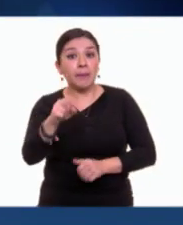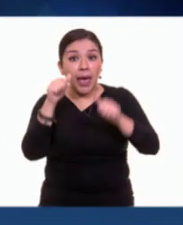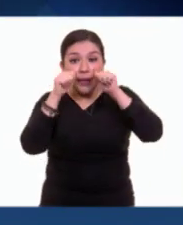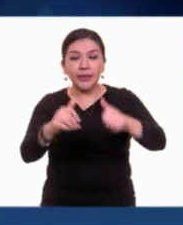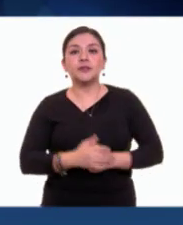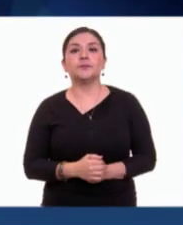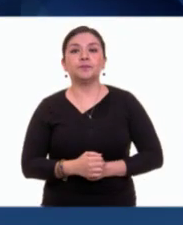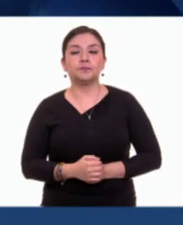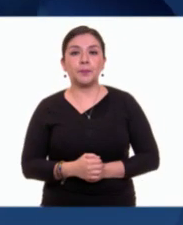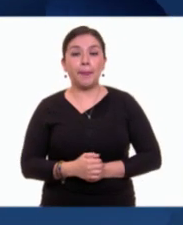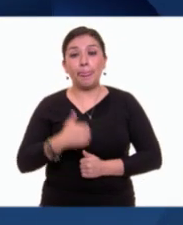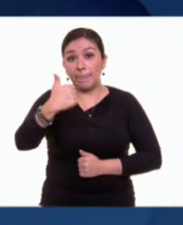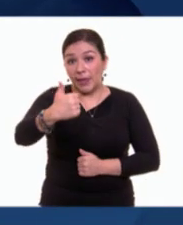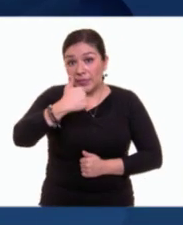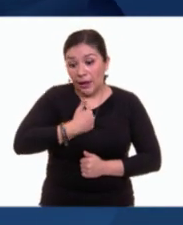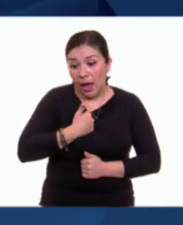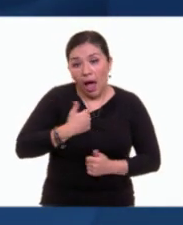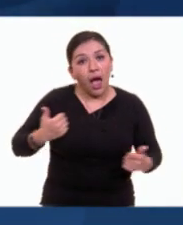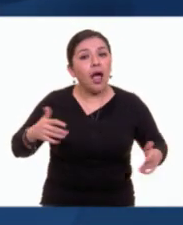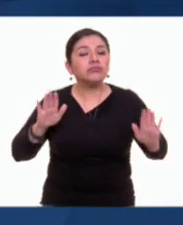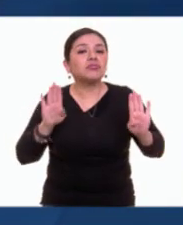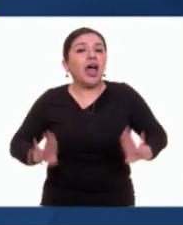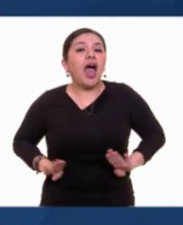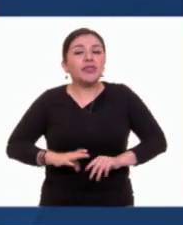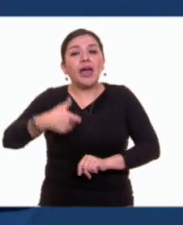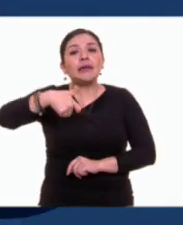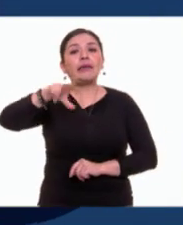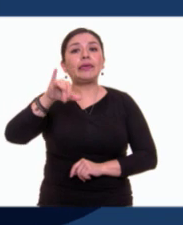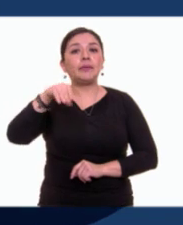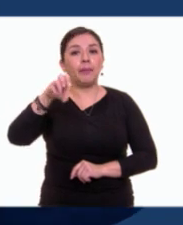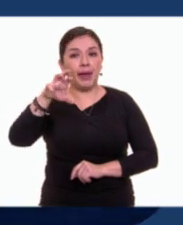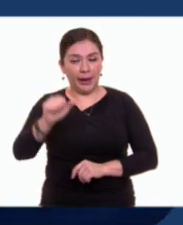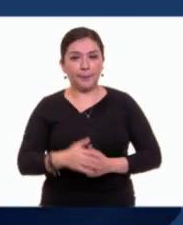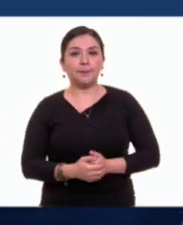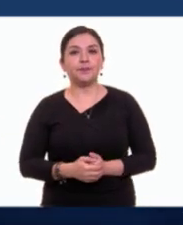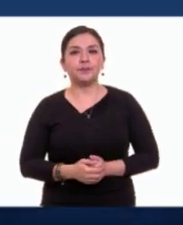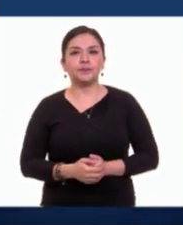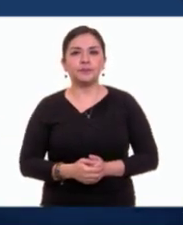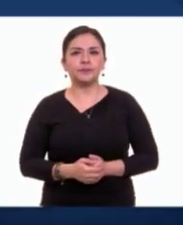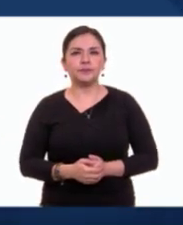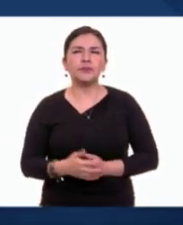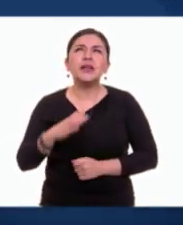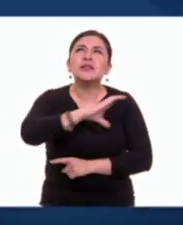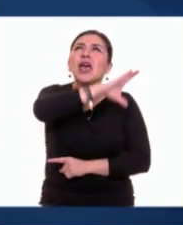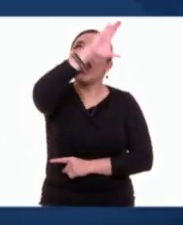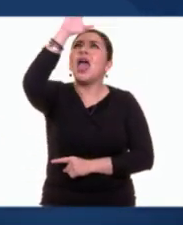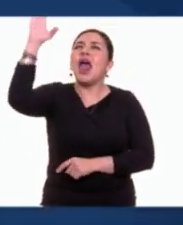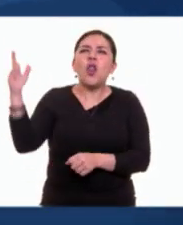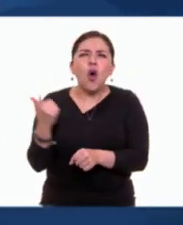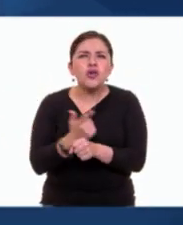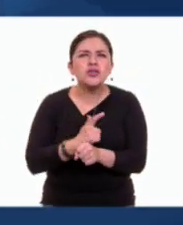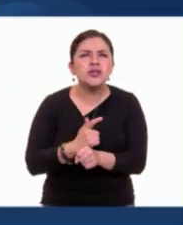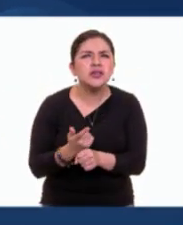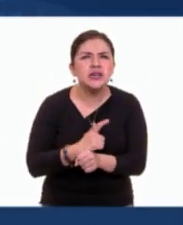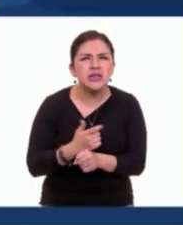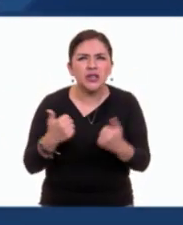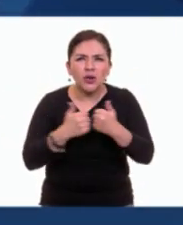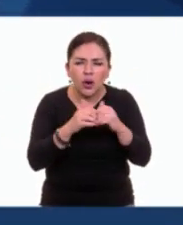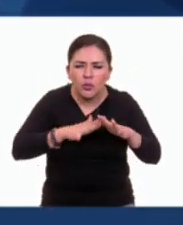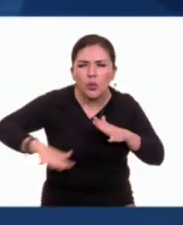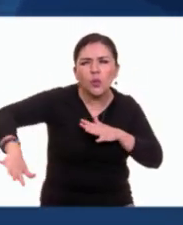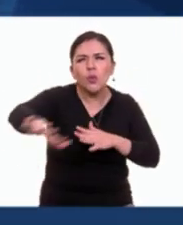Cada cual con su quimera. Charles Baudelaire. Bajo un amplio cielo gris, en una vasta llanura